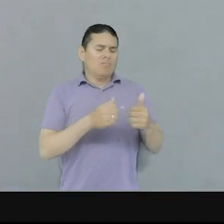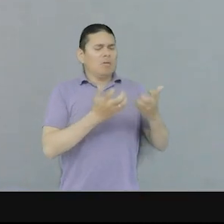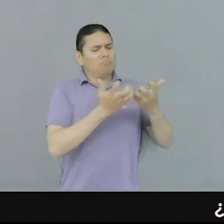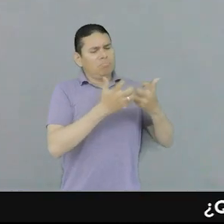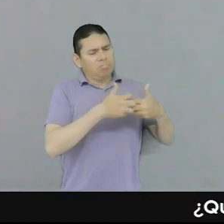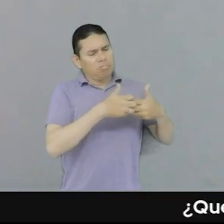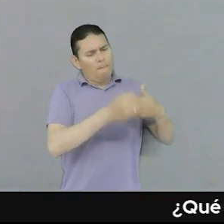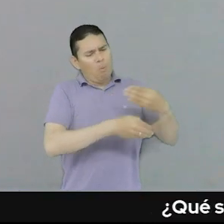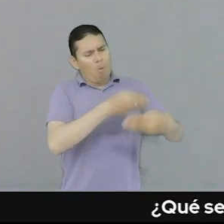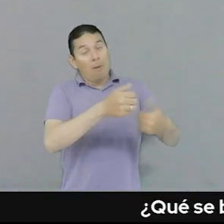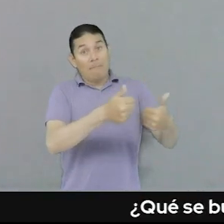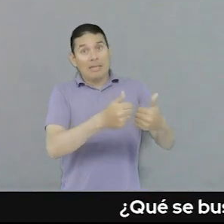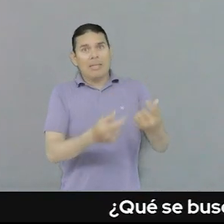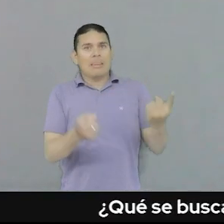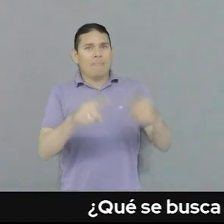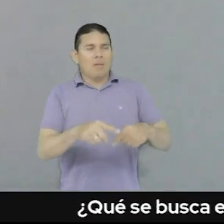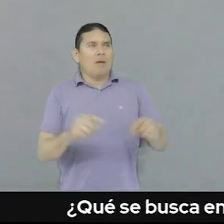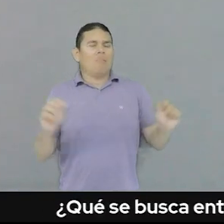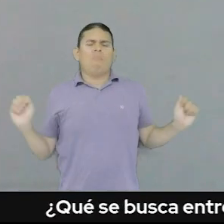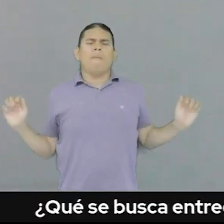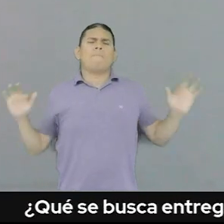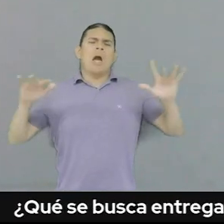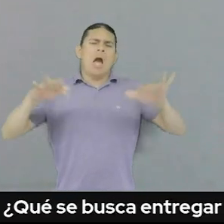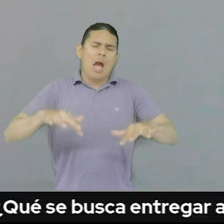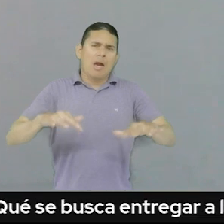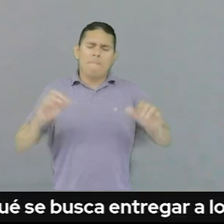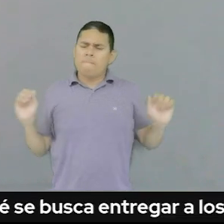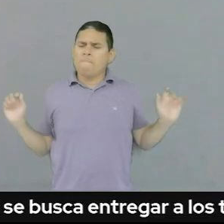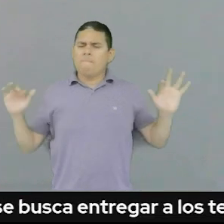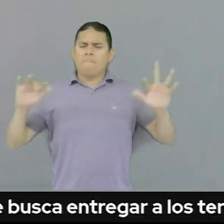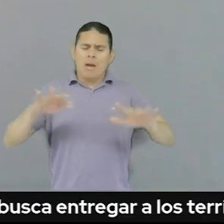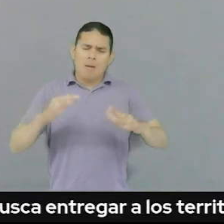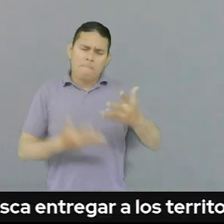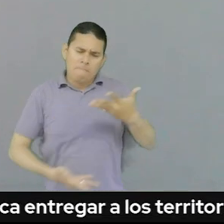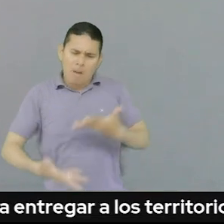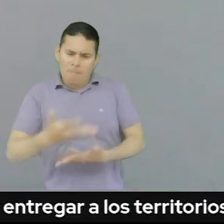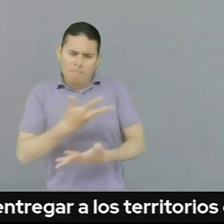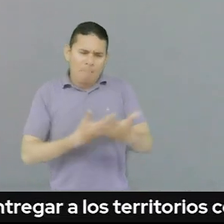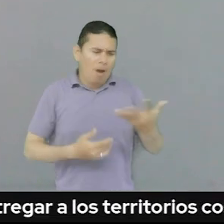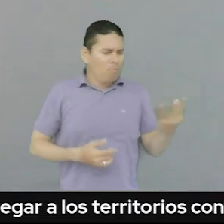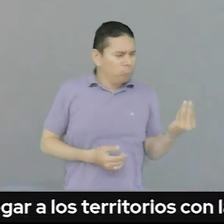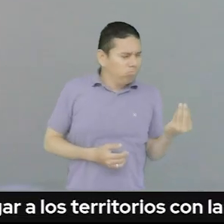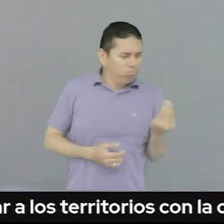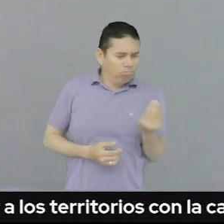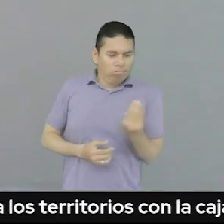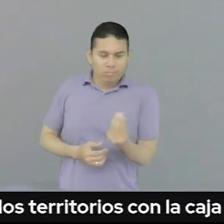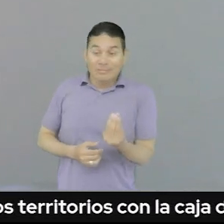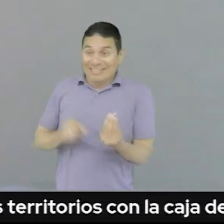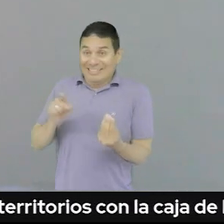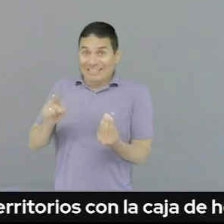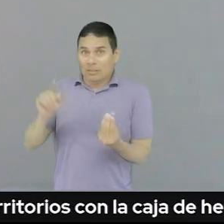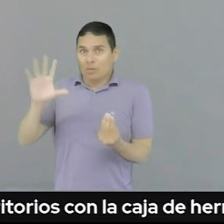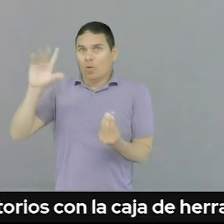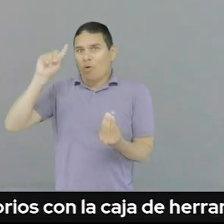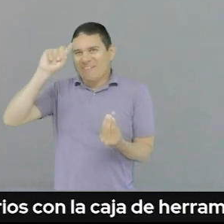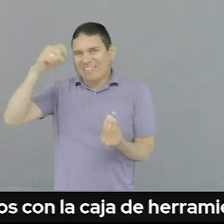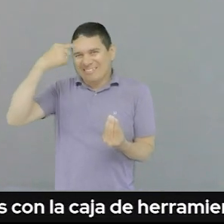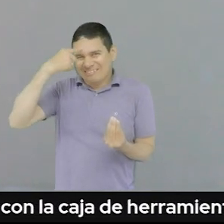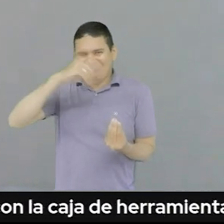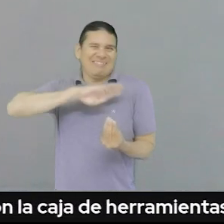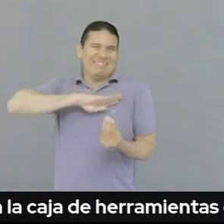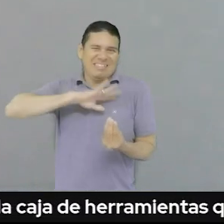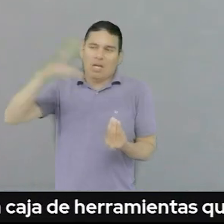puedan establecer estos espacios de interacción permanente entre la administración territorial, bien sea la